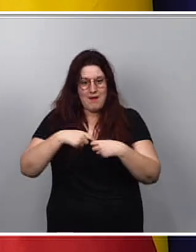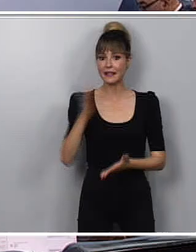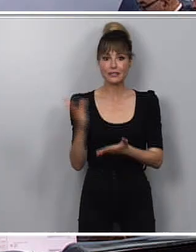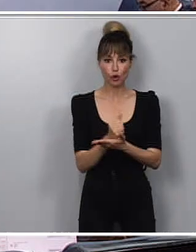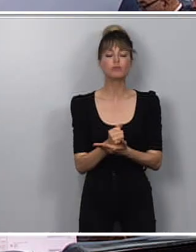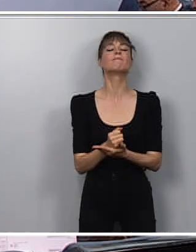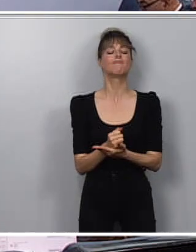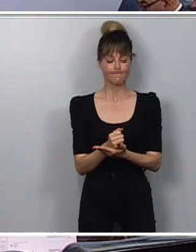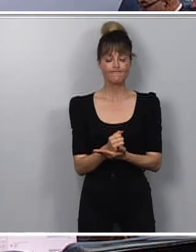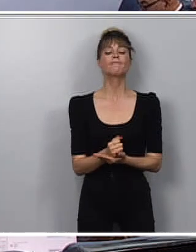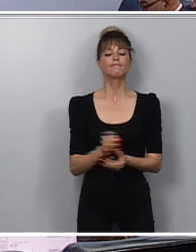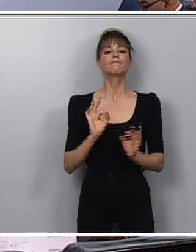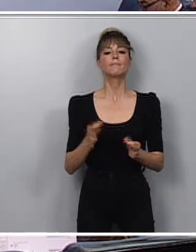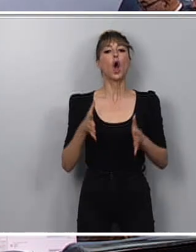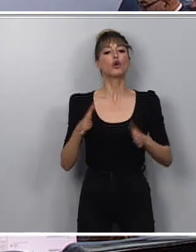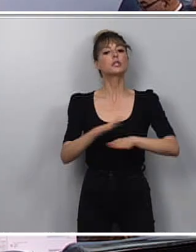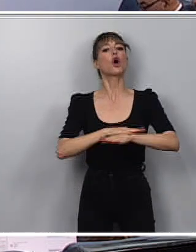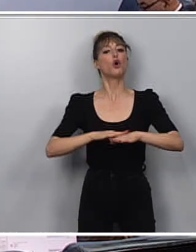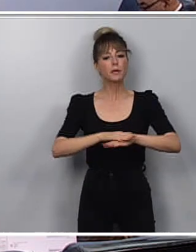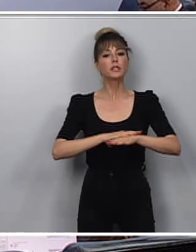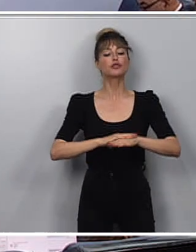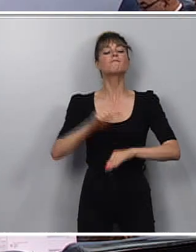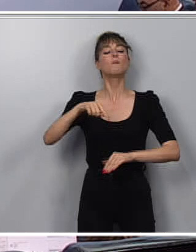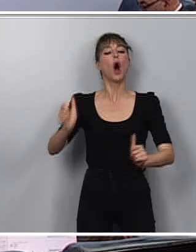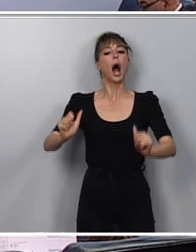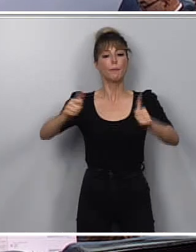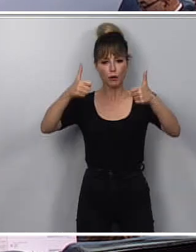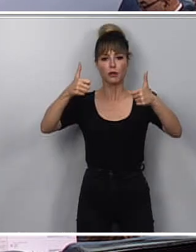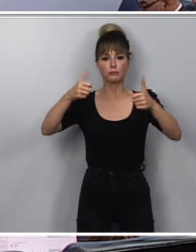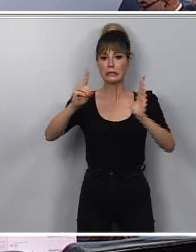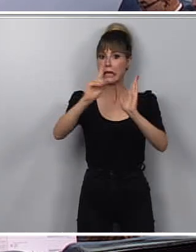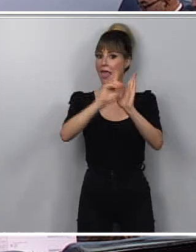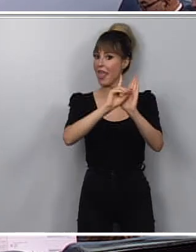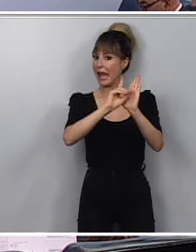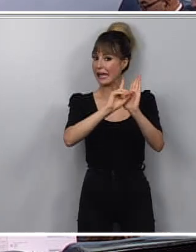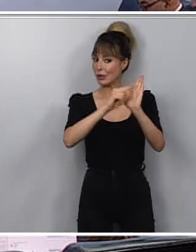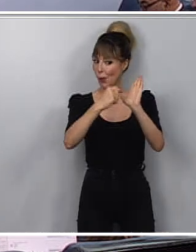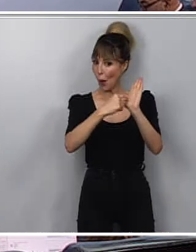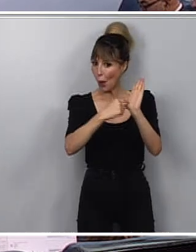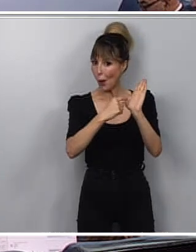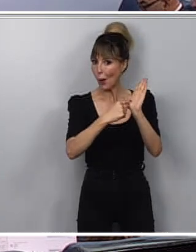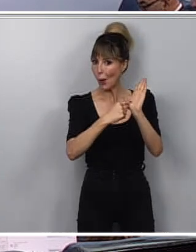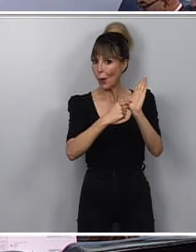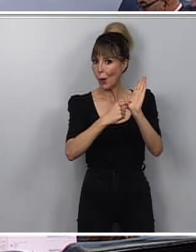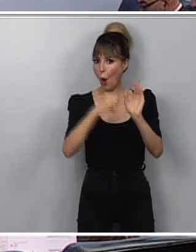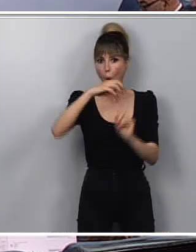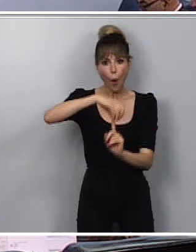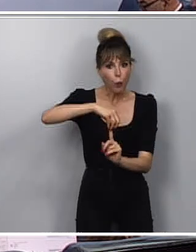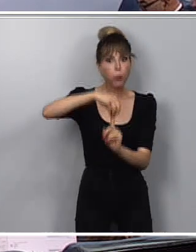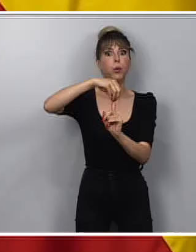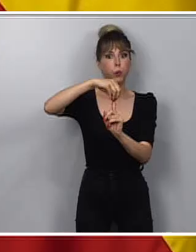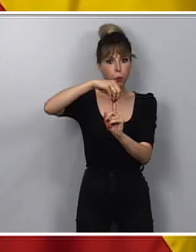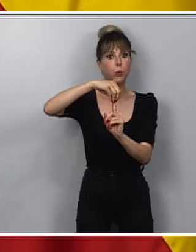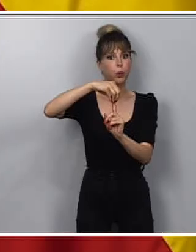medicina. He llevado hoy al Consejo de Ministros y ha sido aprobado el decreto que constituye, sin duda, la pieza más importante